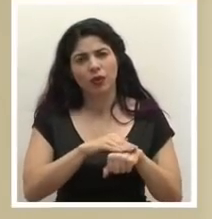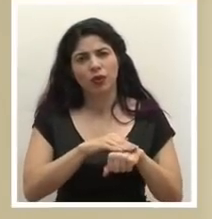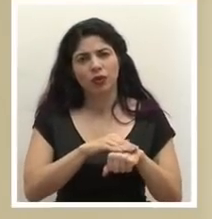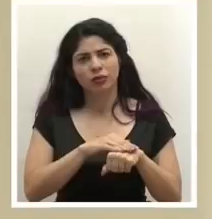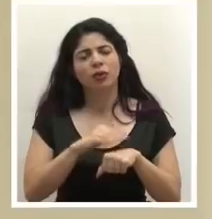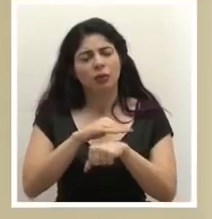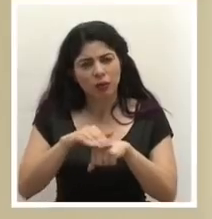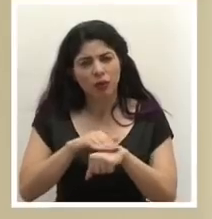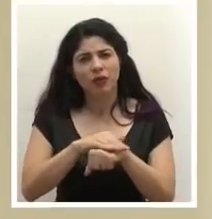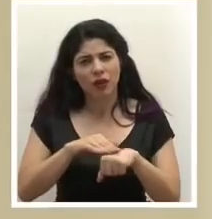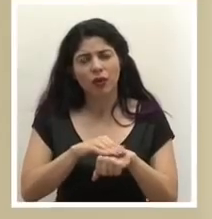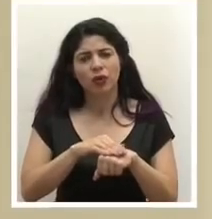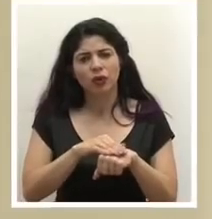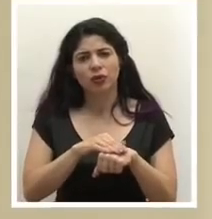favor,